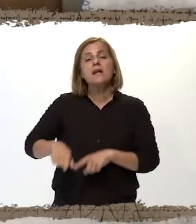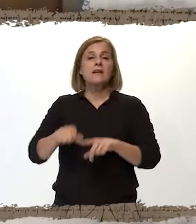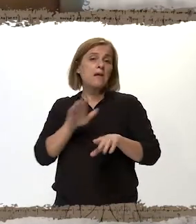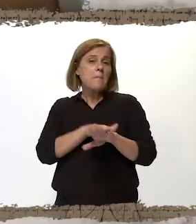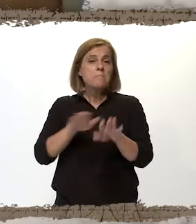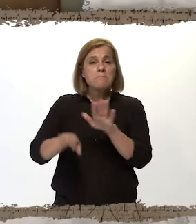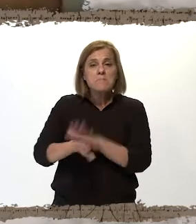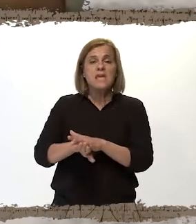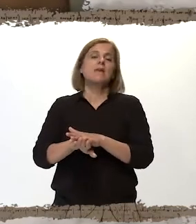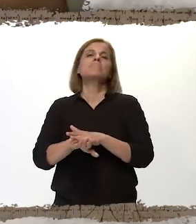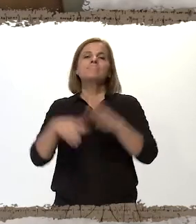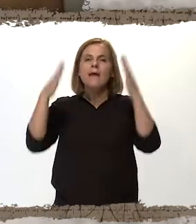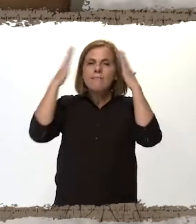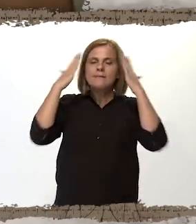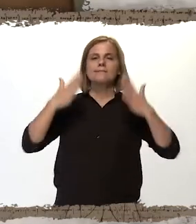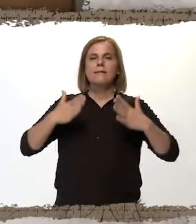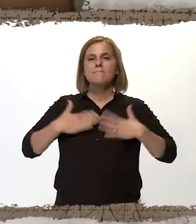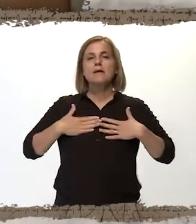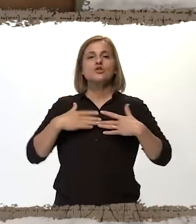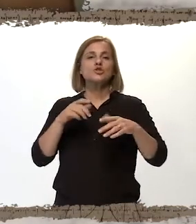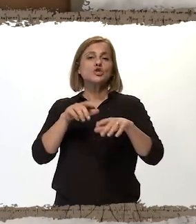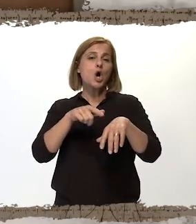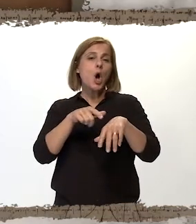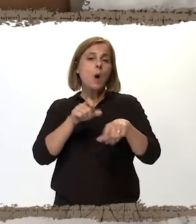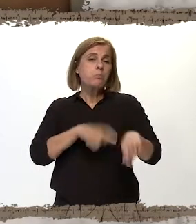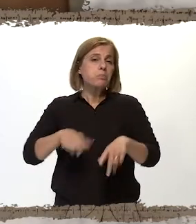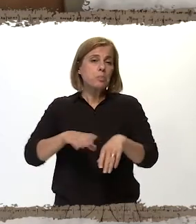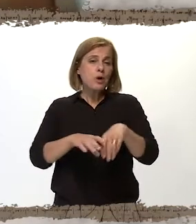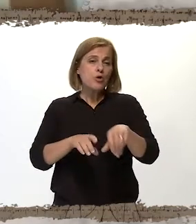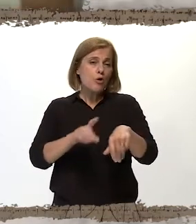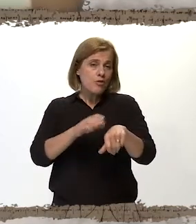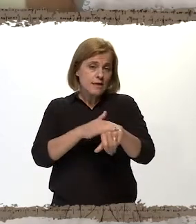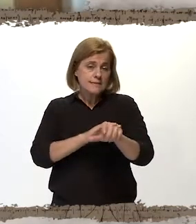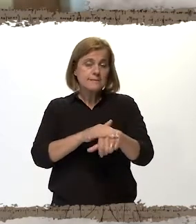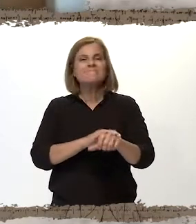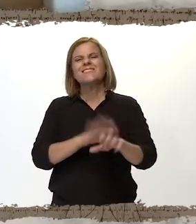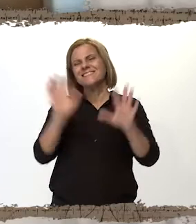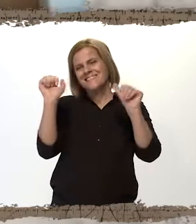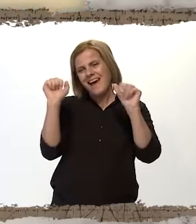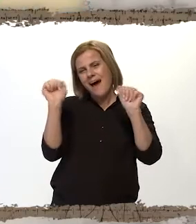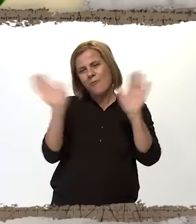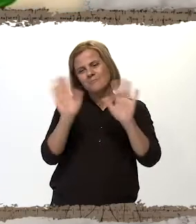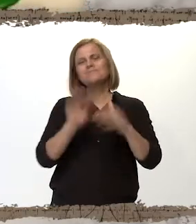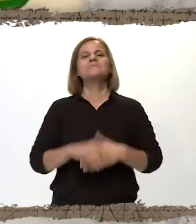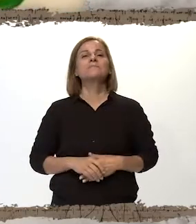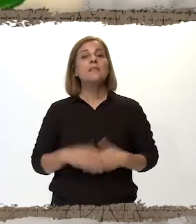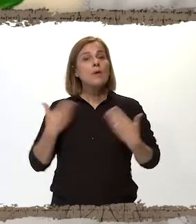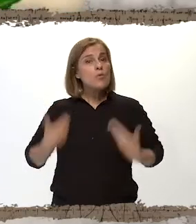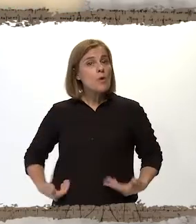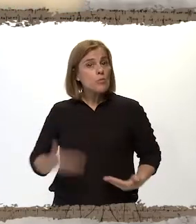cabeza, pecho, dedos, tronco, cadera, rodillas, tobillo y dedos. Bueno, chao. Este es